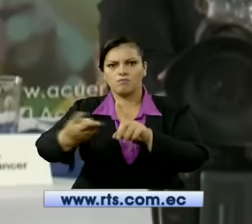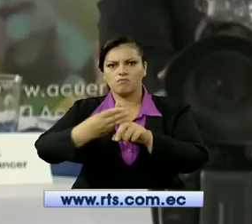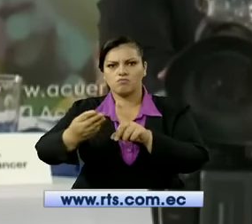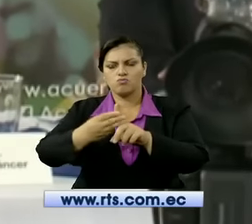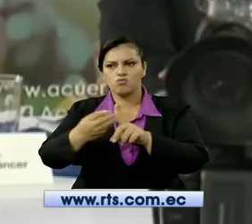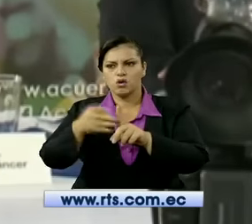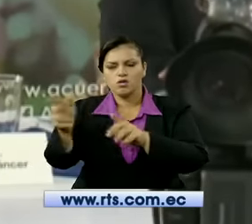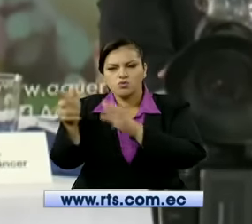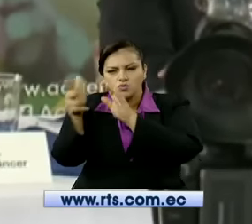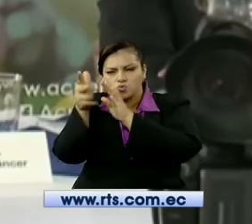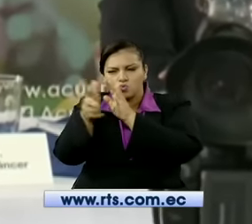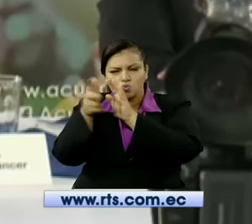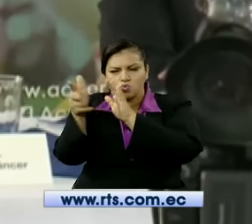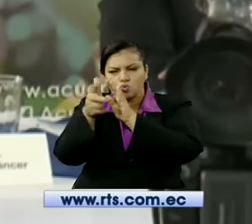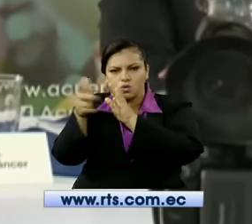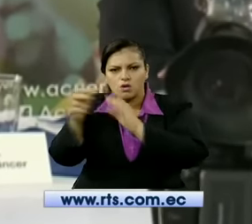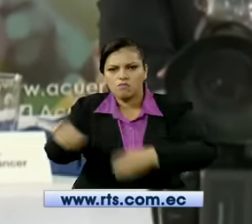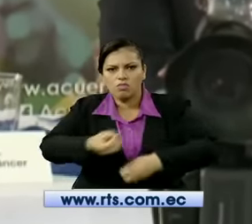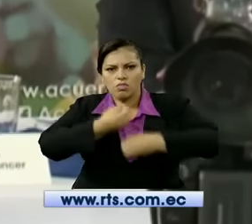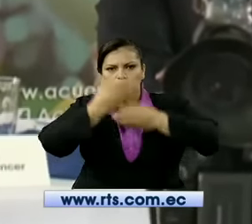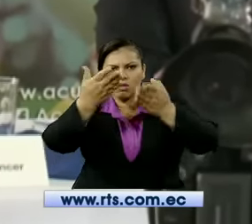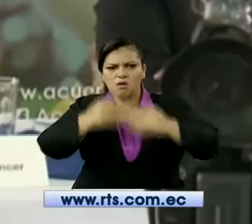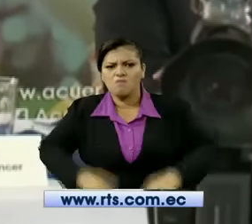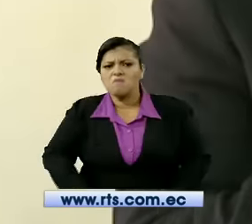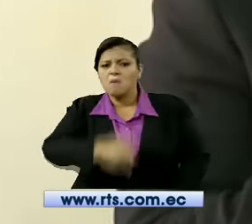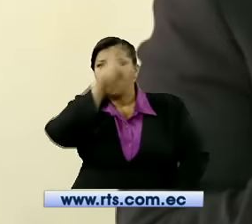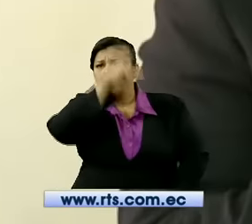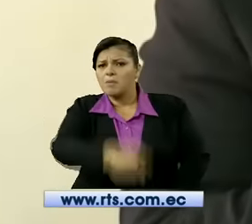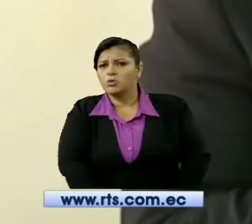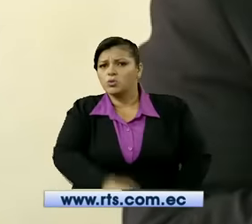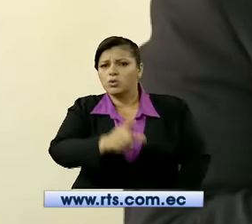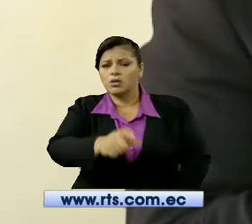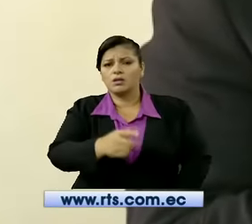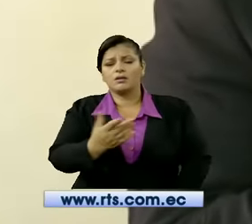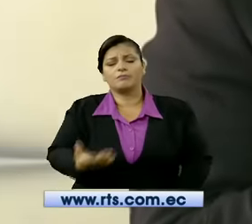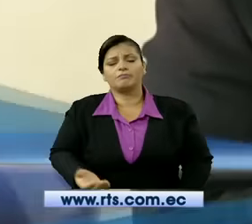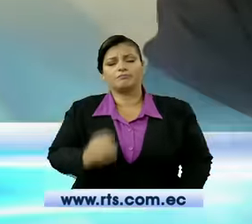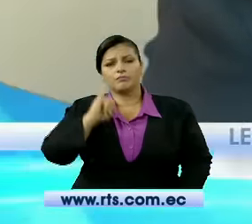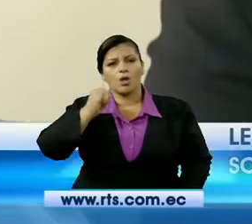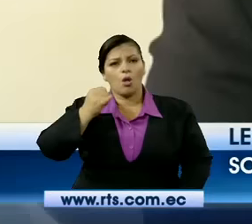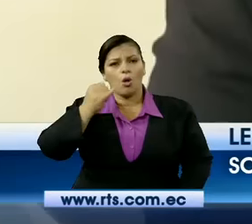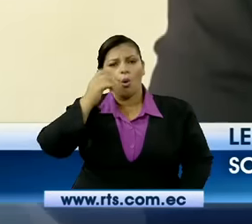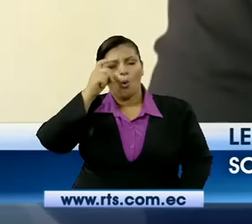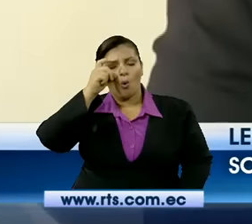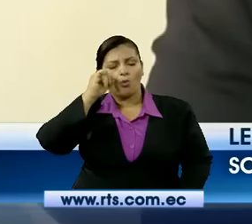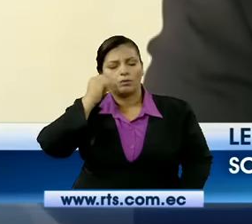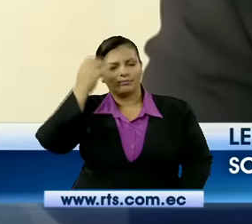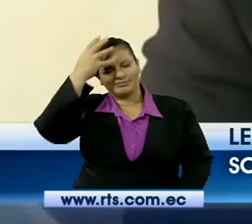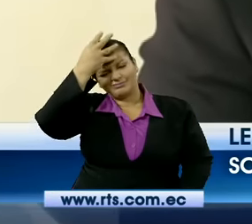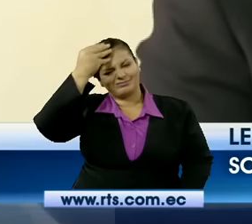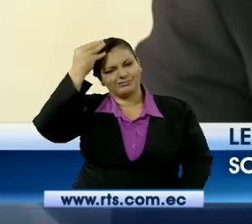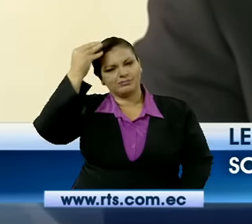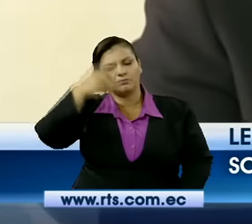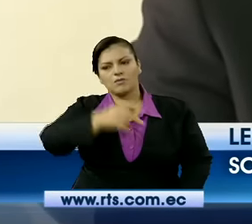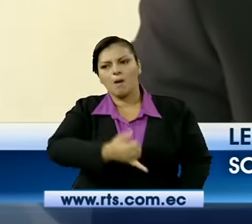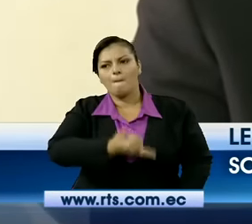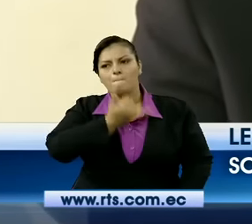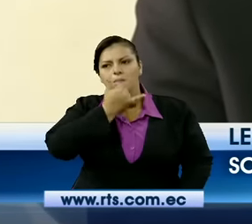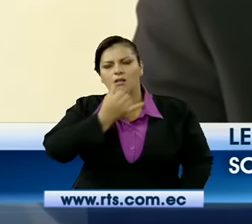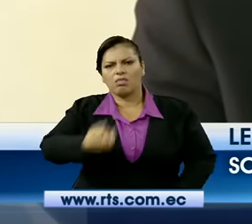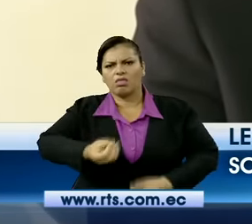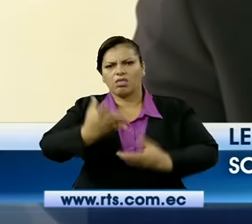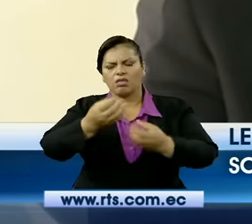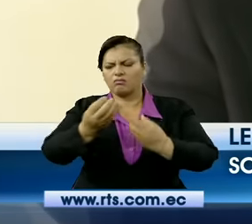Lenín Moreno defendió este sábado a su compañero de fórmula. El candidato se dice que no, que no puede aportar absolutamente ninguna